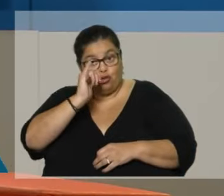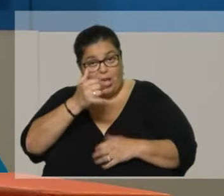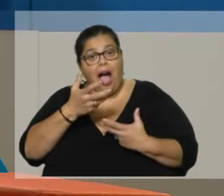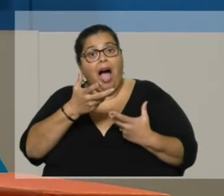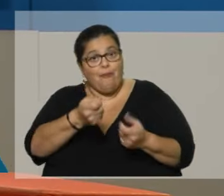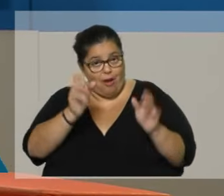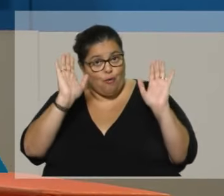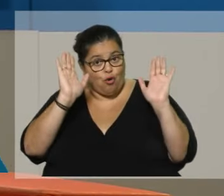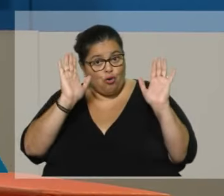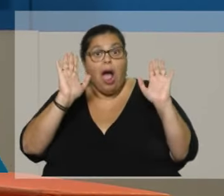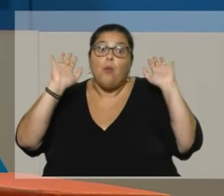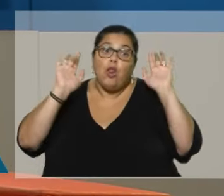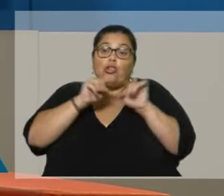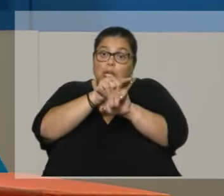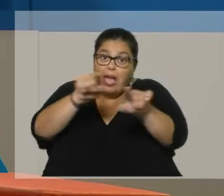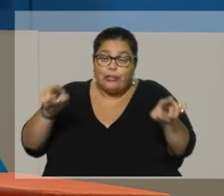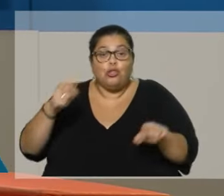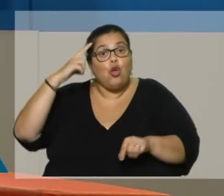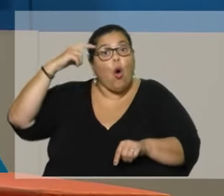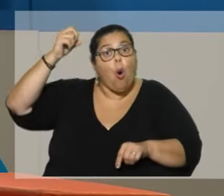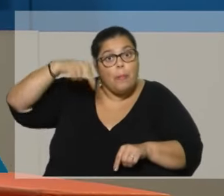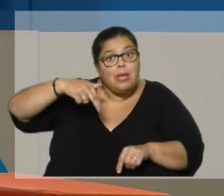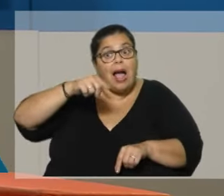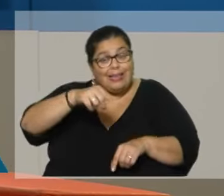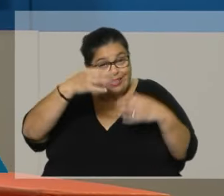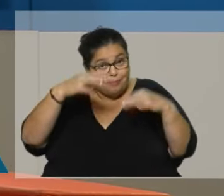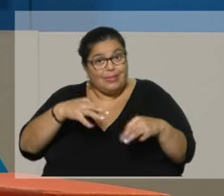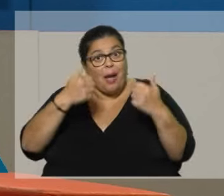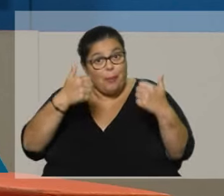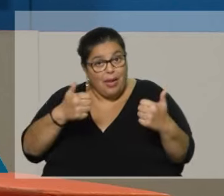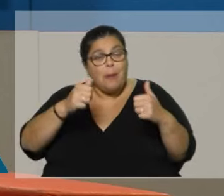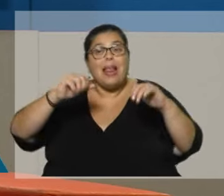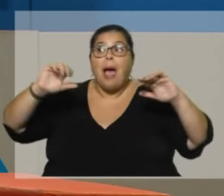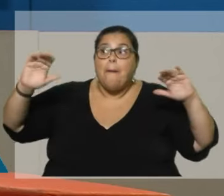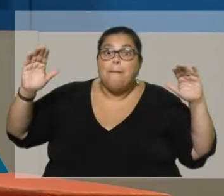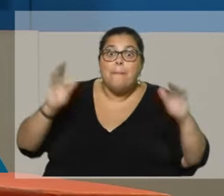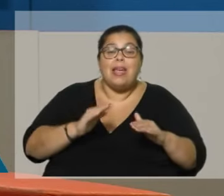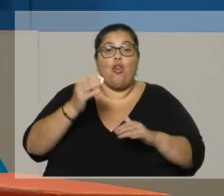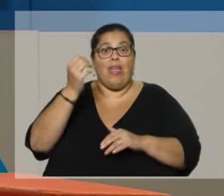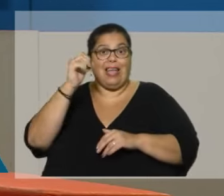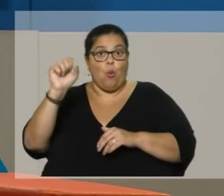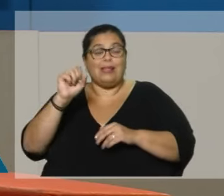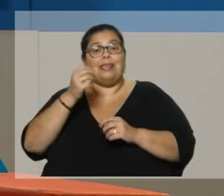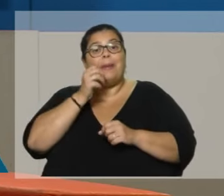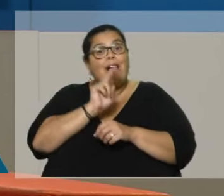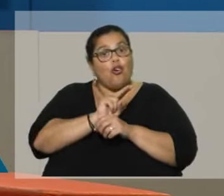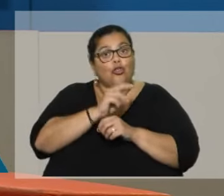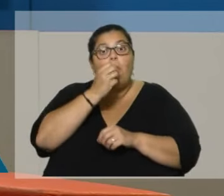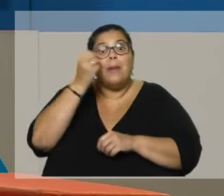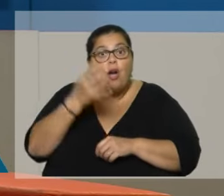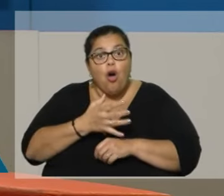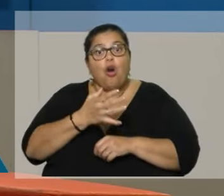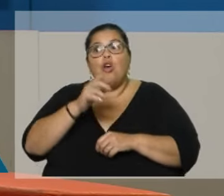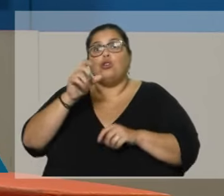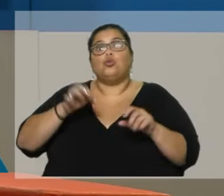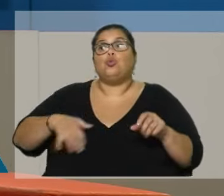Bien, si los expertos opinan que esa es la fórmula para bajar la delincuencia en nuestro país y ello va a ayudar a que los